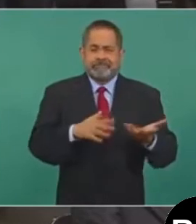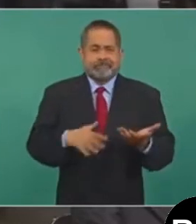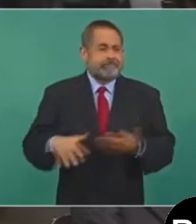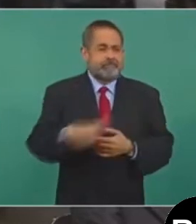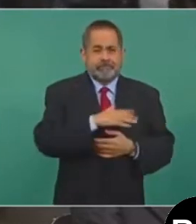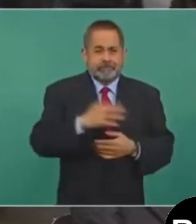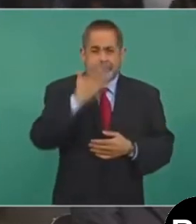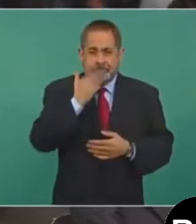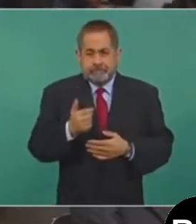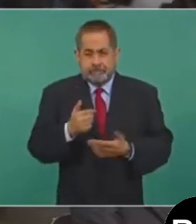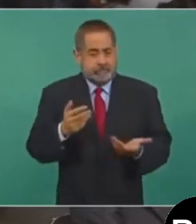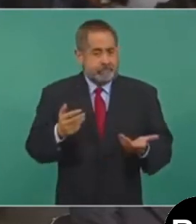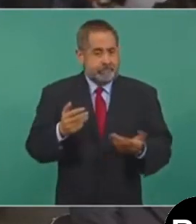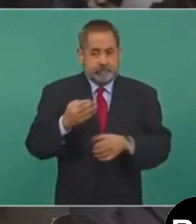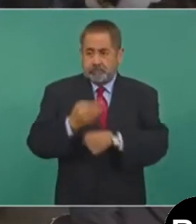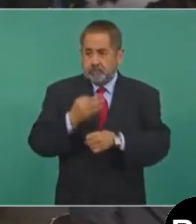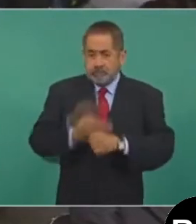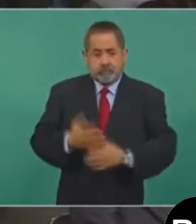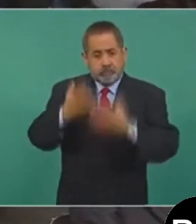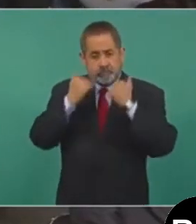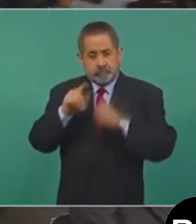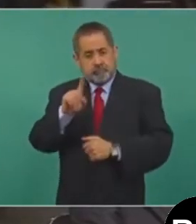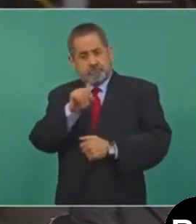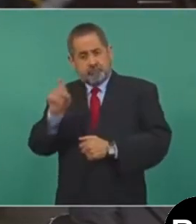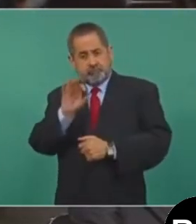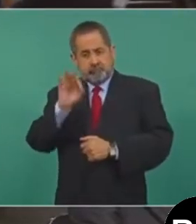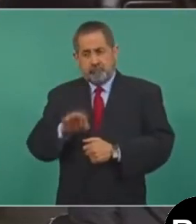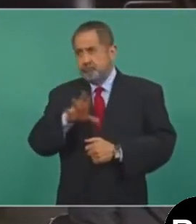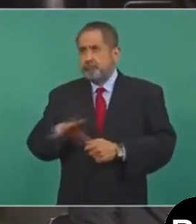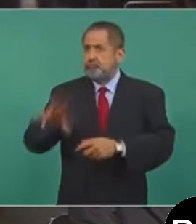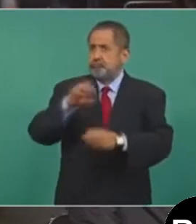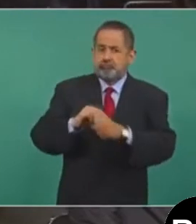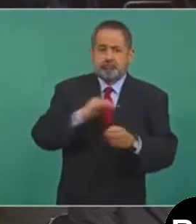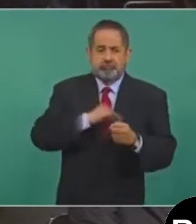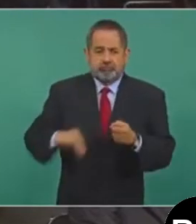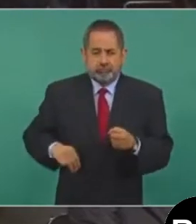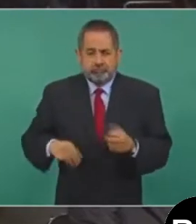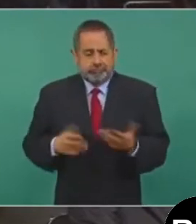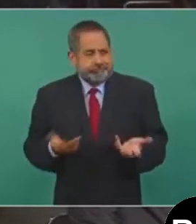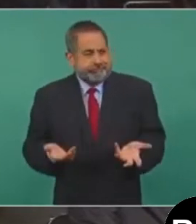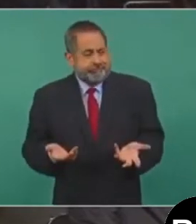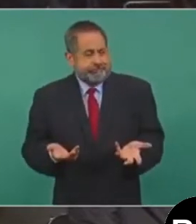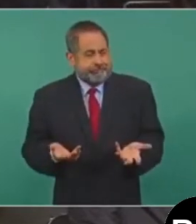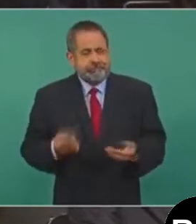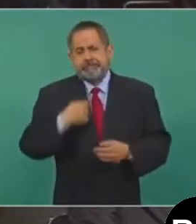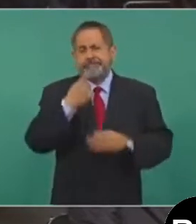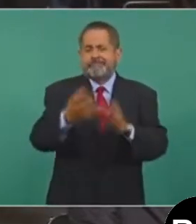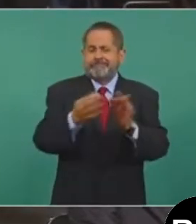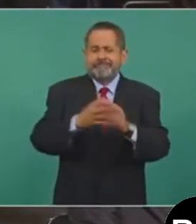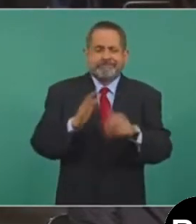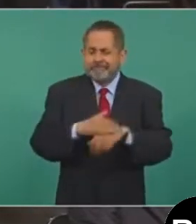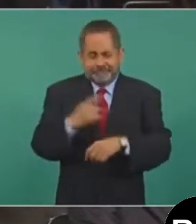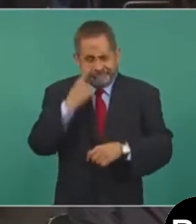a lo mejor no podríamos tener el 100 por ciento de conectividad en algunos municipios o estados del país. Le comento esto porque